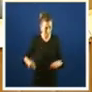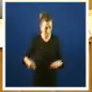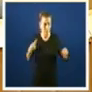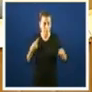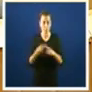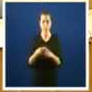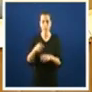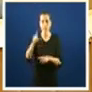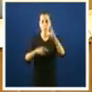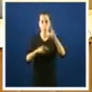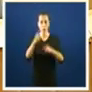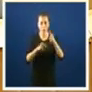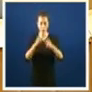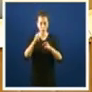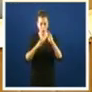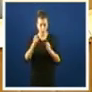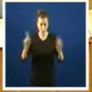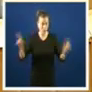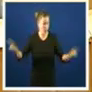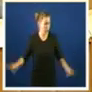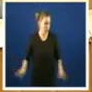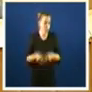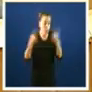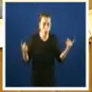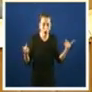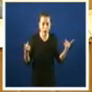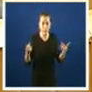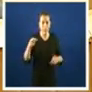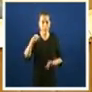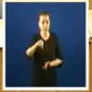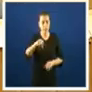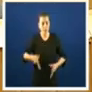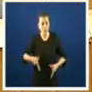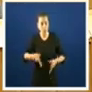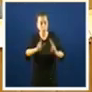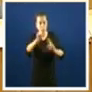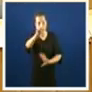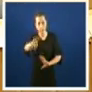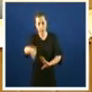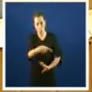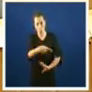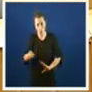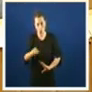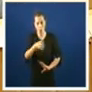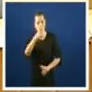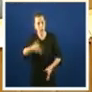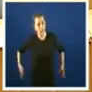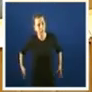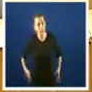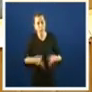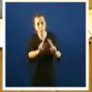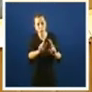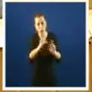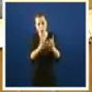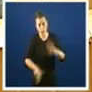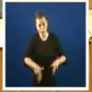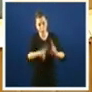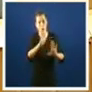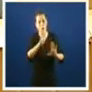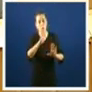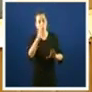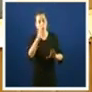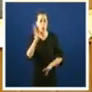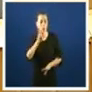bloque nacionalista galego É indiferente que se xa absolto Porque se é absolto vai ser porque prescribiron os delitos